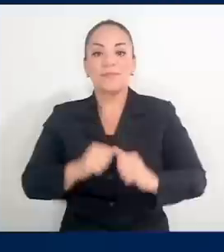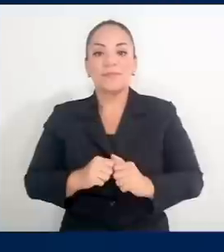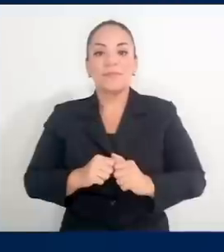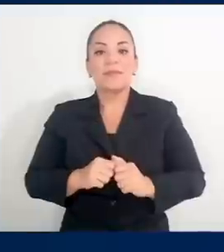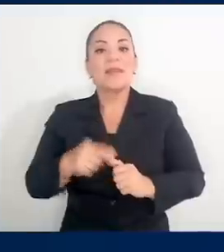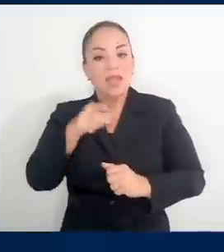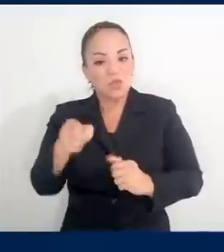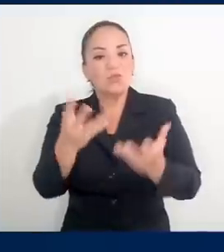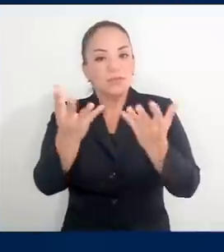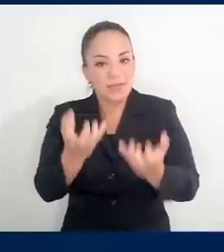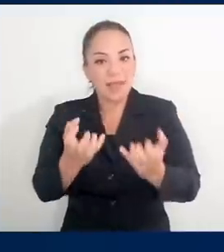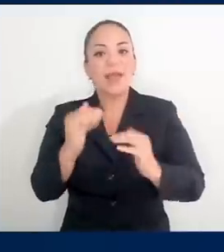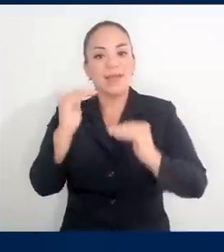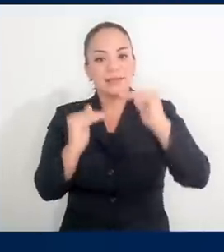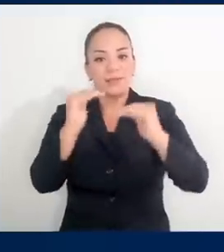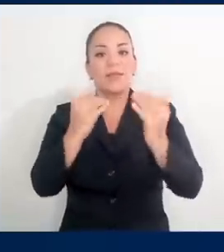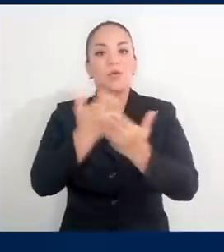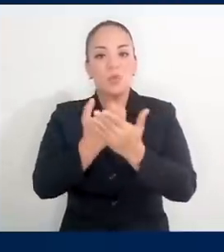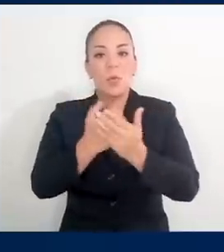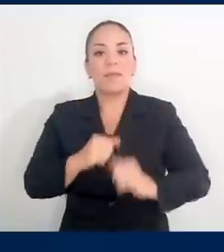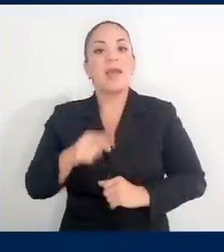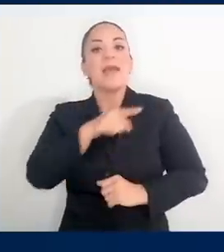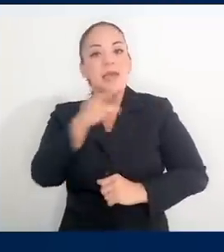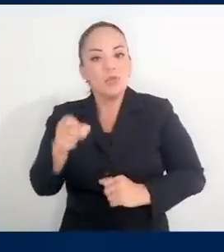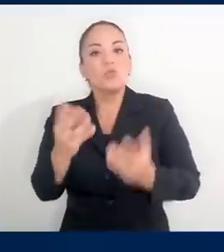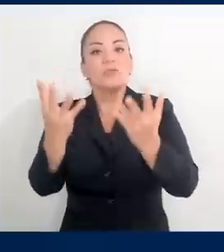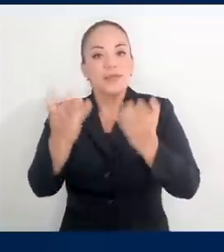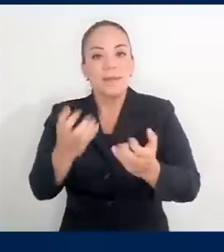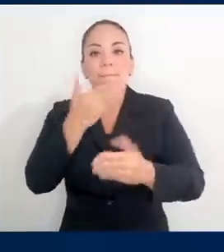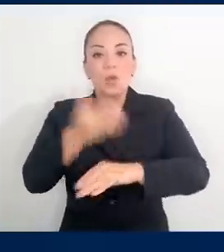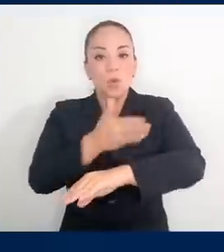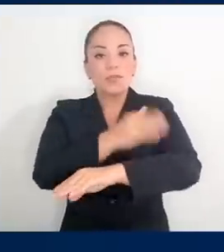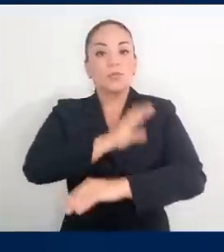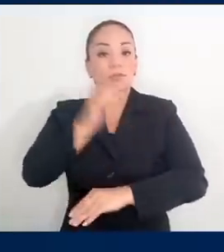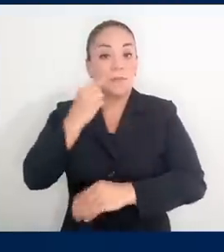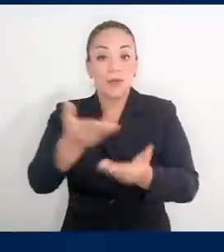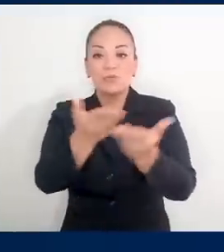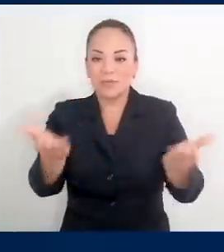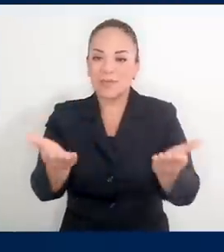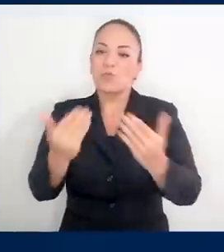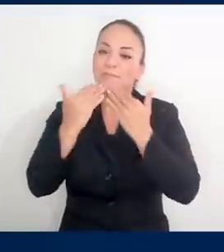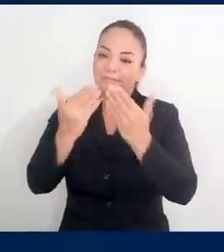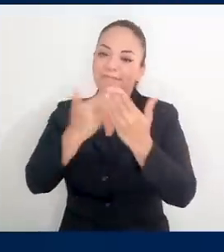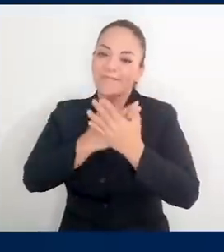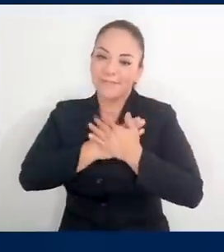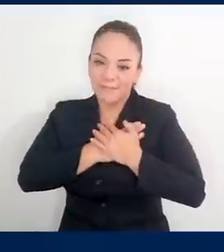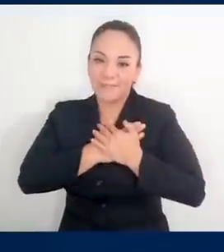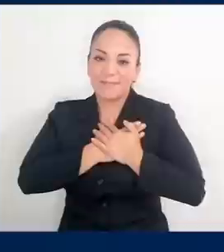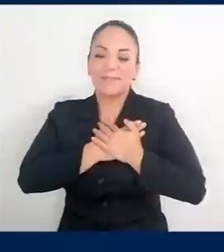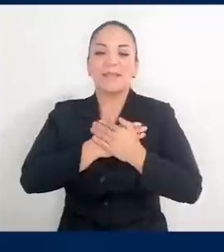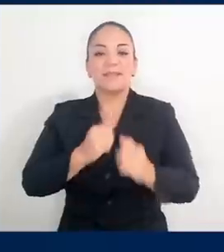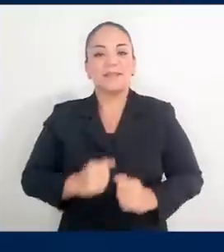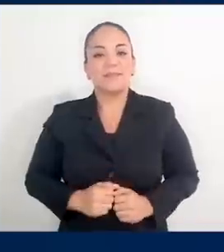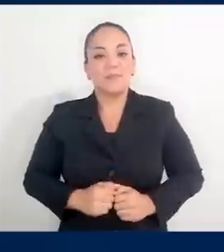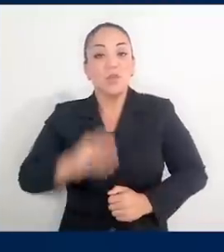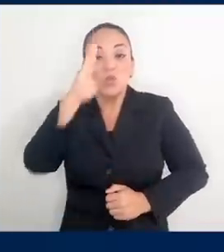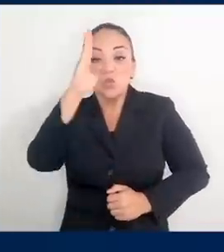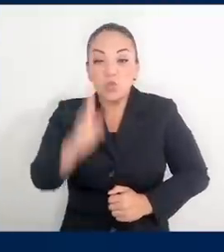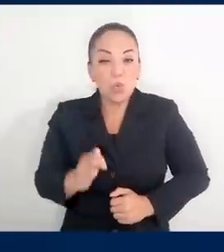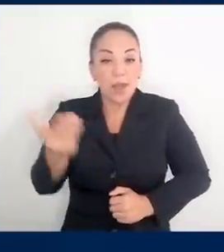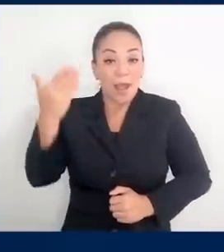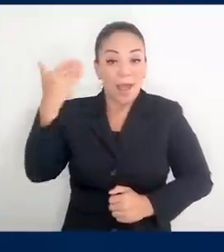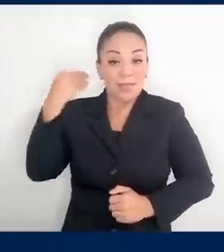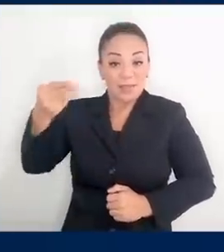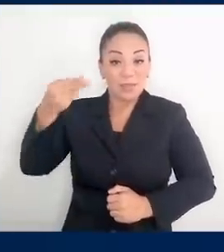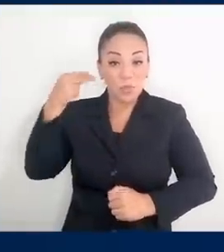quieren estabilidad económica, quieren mejores condiciones para ustedes. Y yo se los agradezco en el alma. Nunca en la